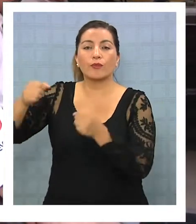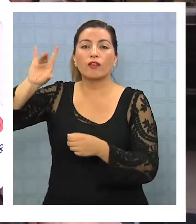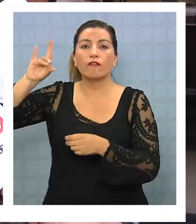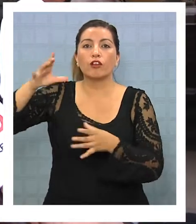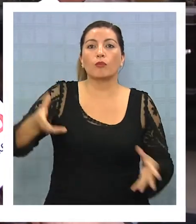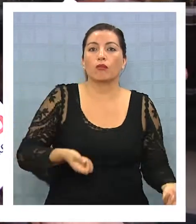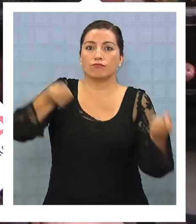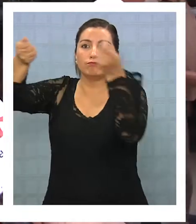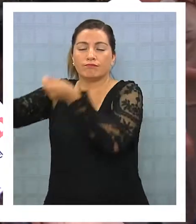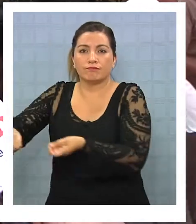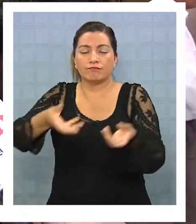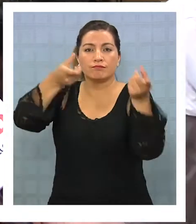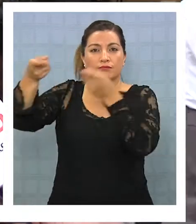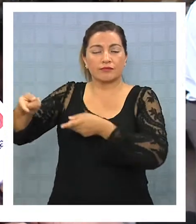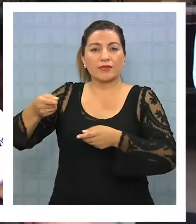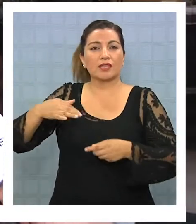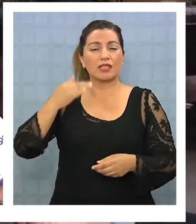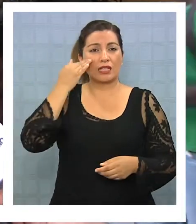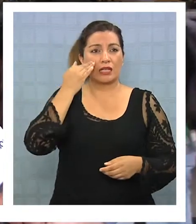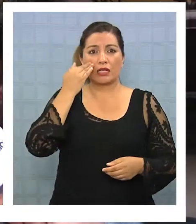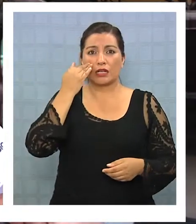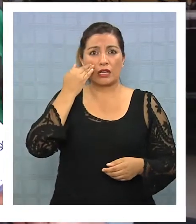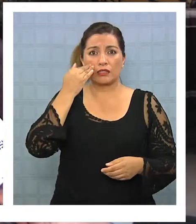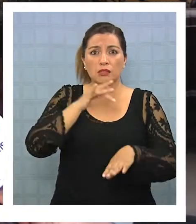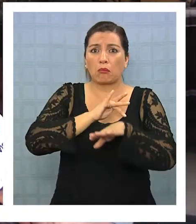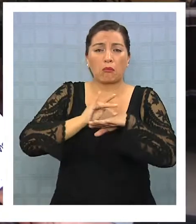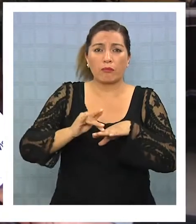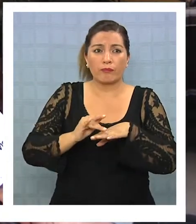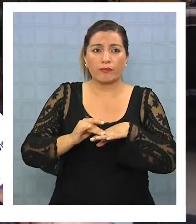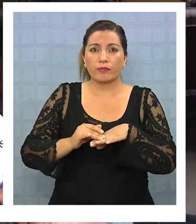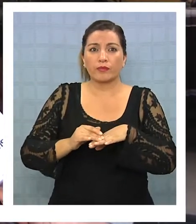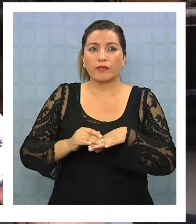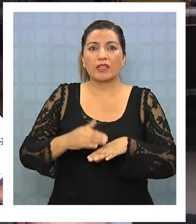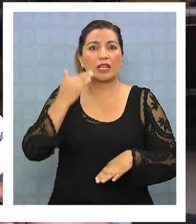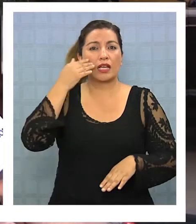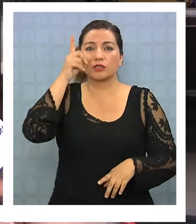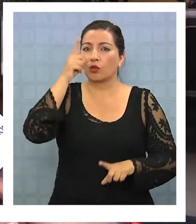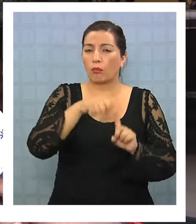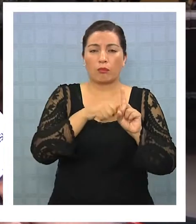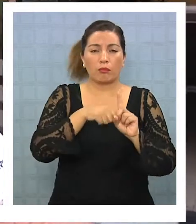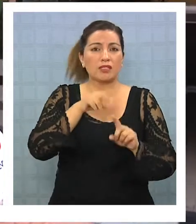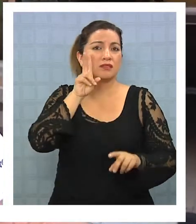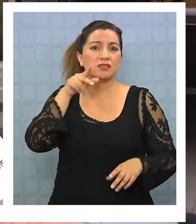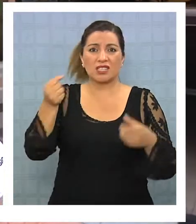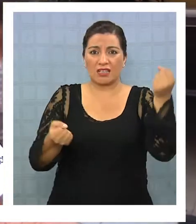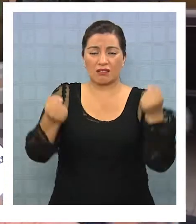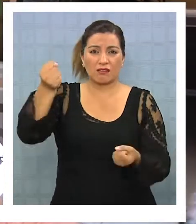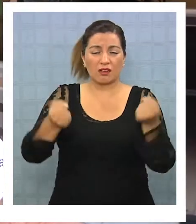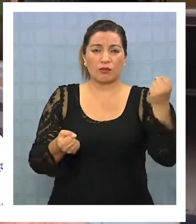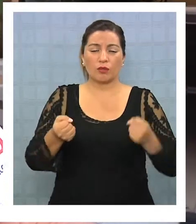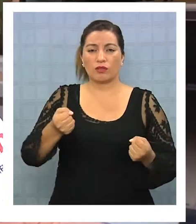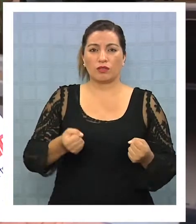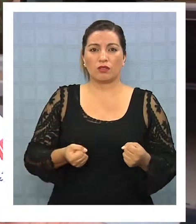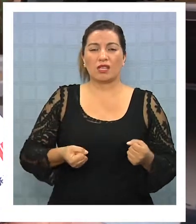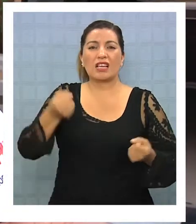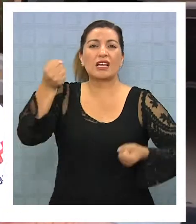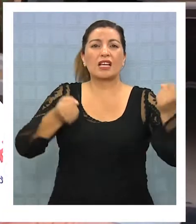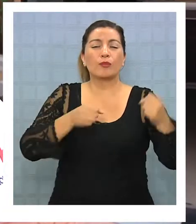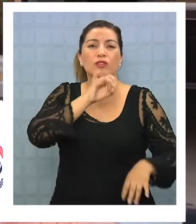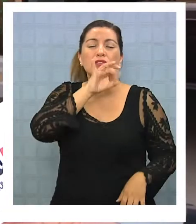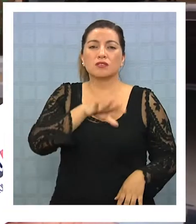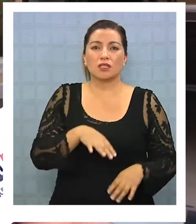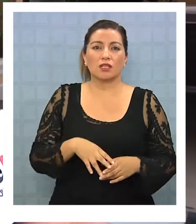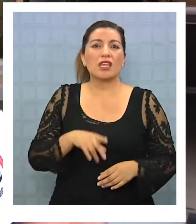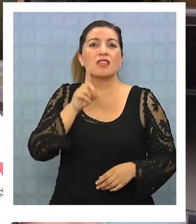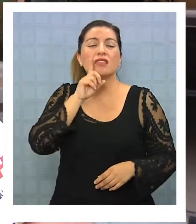quedamos sin carga, casi estamos en su mayoría, muchos compañeros, casi a un mes que no podemos conseguir camiones. Son camiones chilenos de aquí, de la Sofri, que